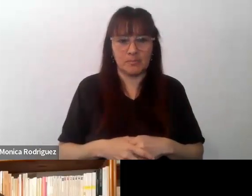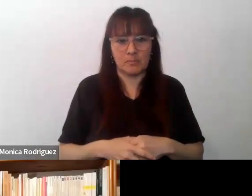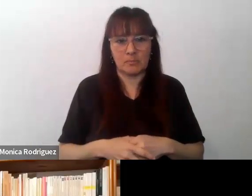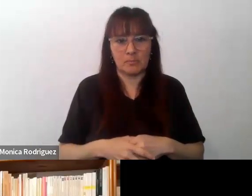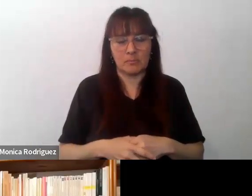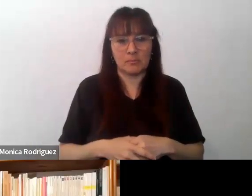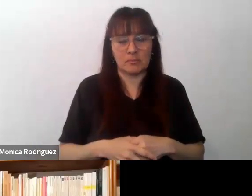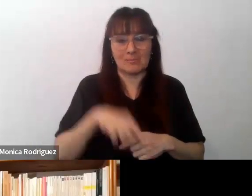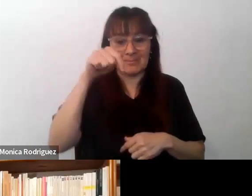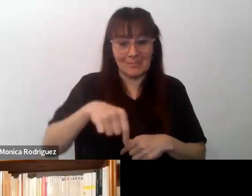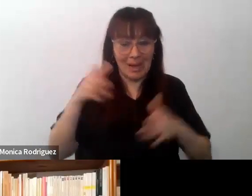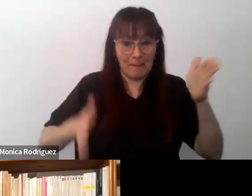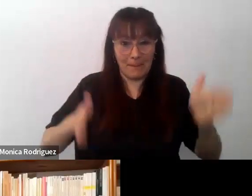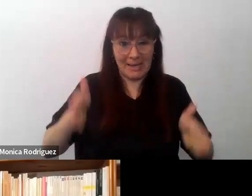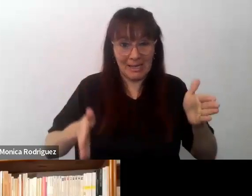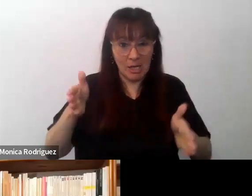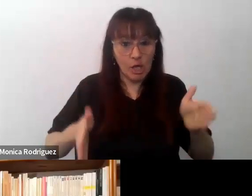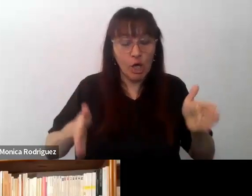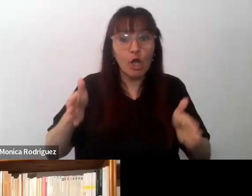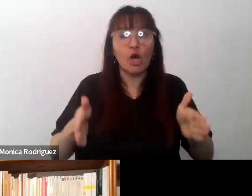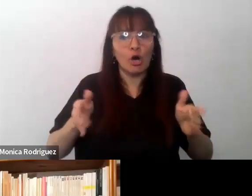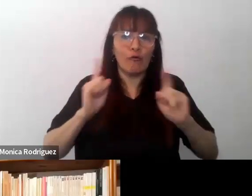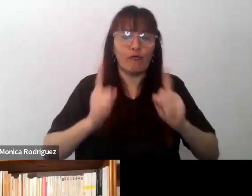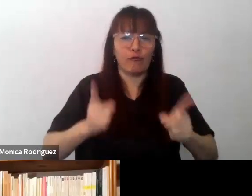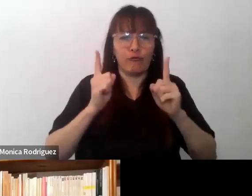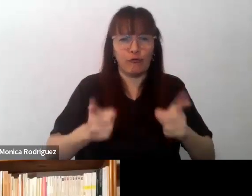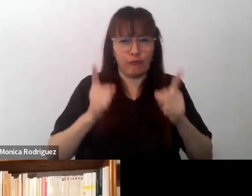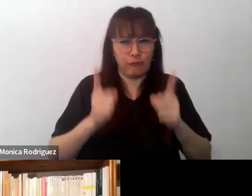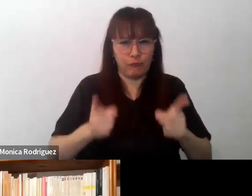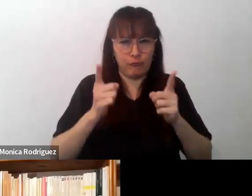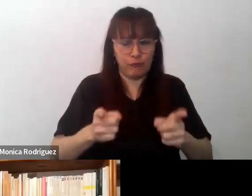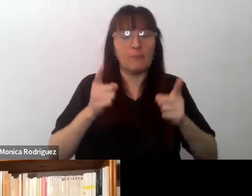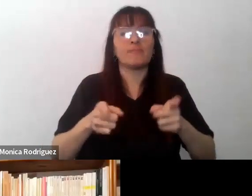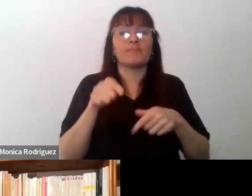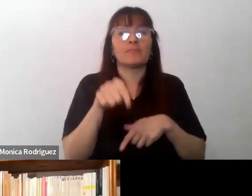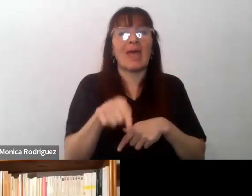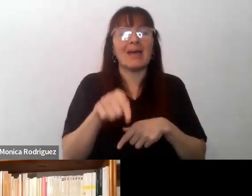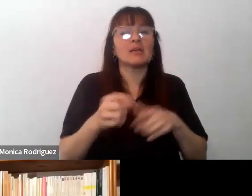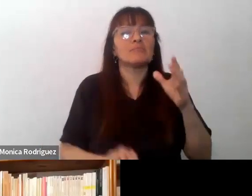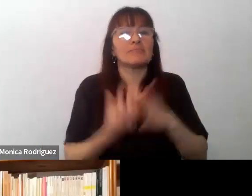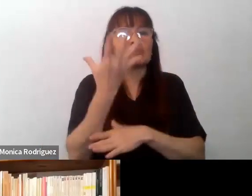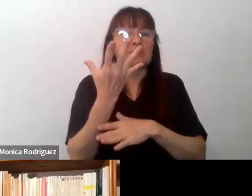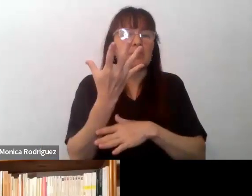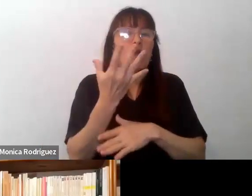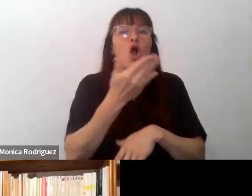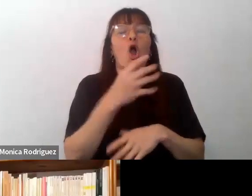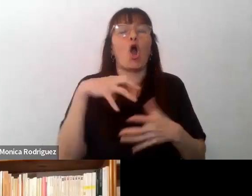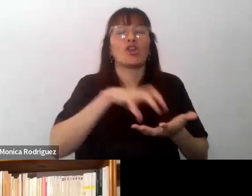Este periodo fue sostenido por el nacimiento de muchos organismos,